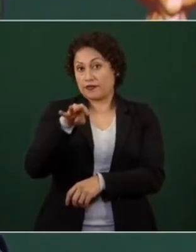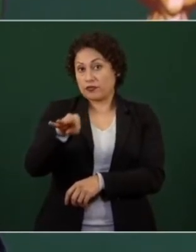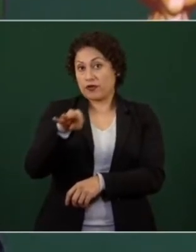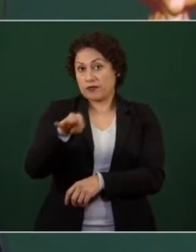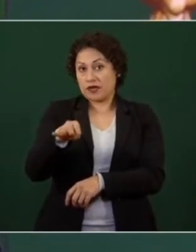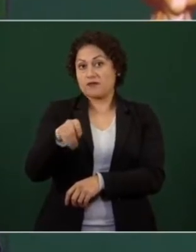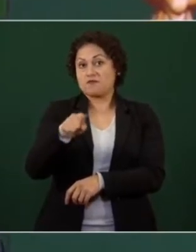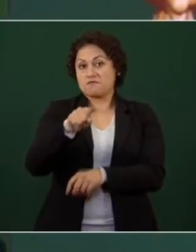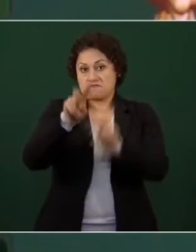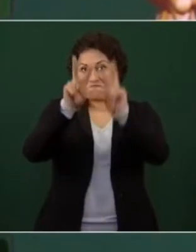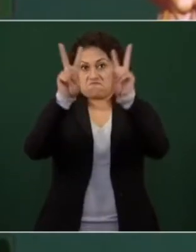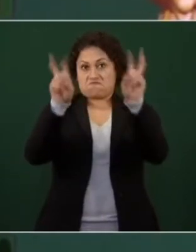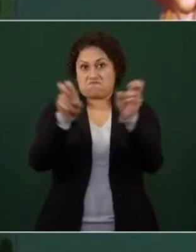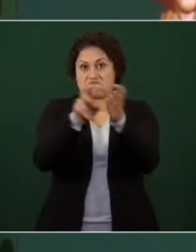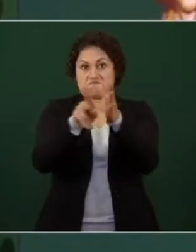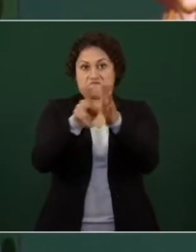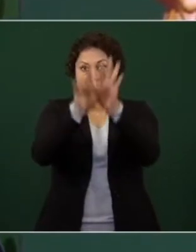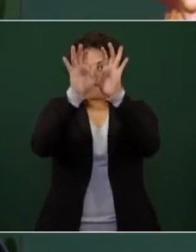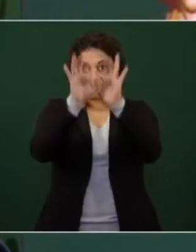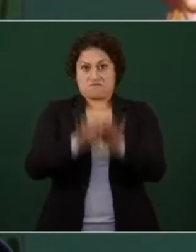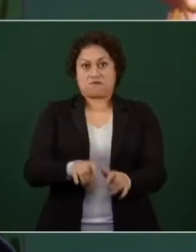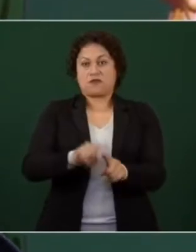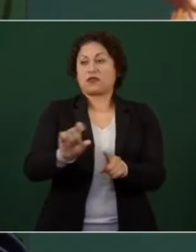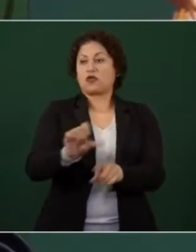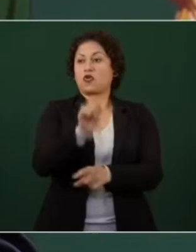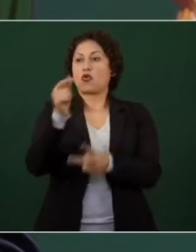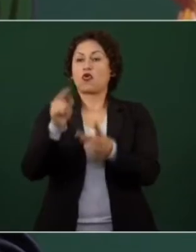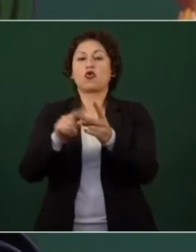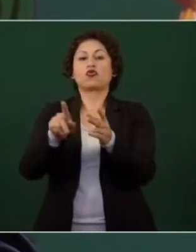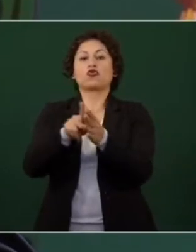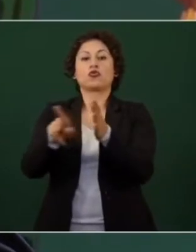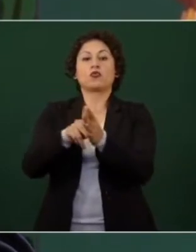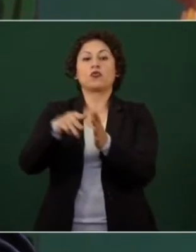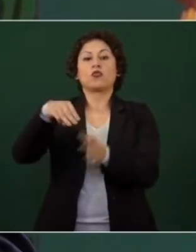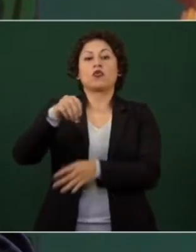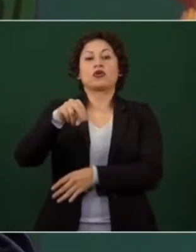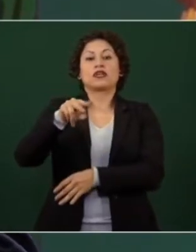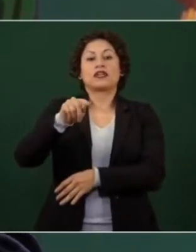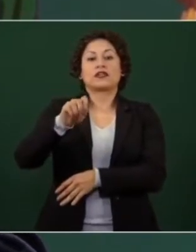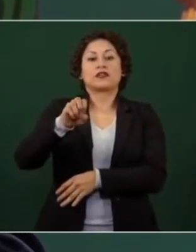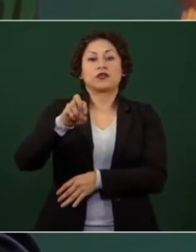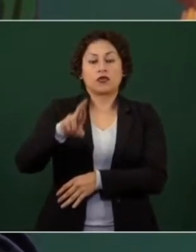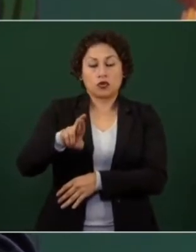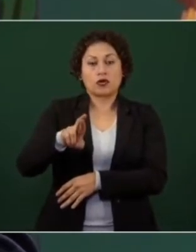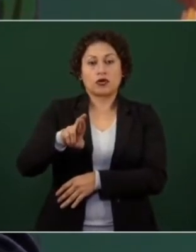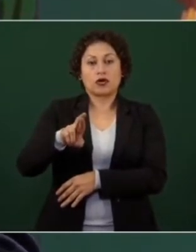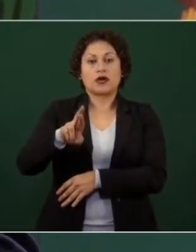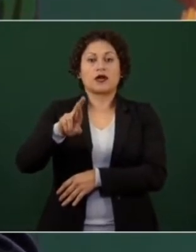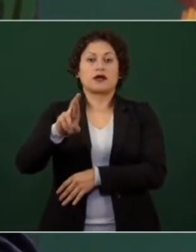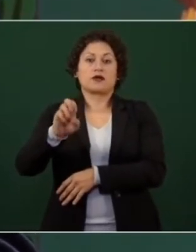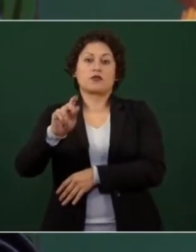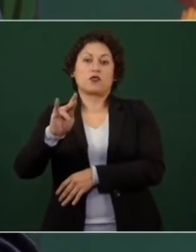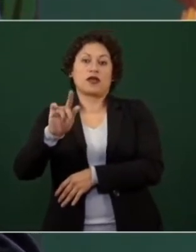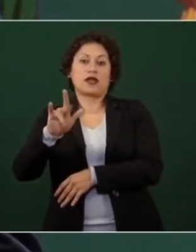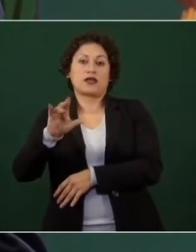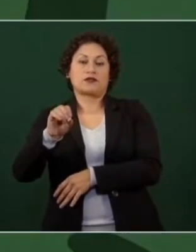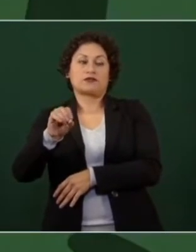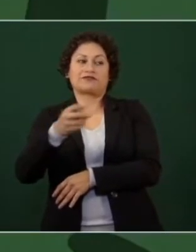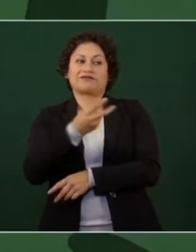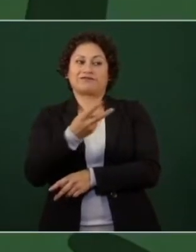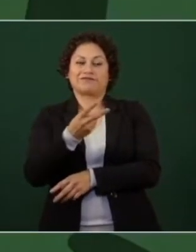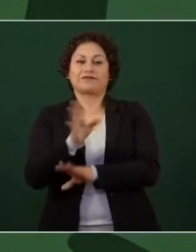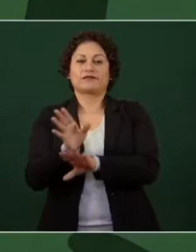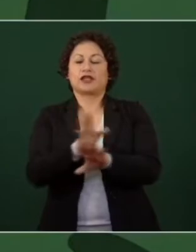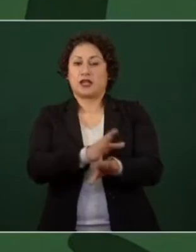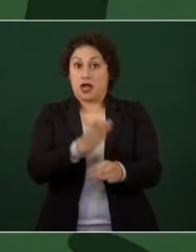y el monitor republicano y este artículo XIX y